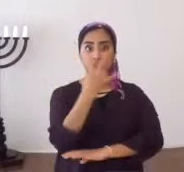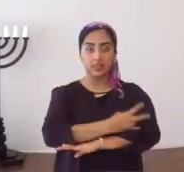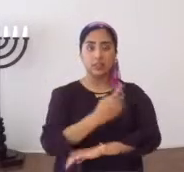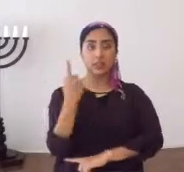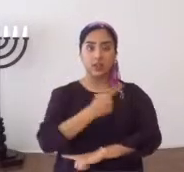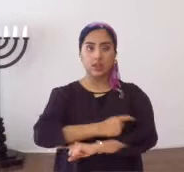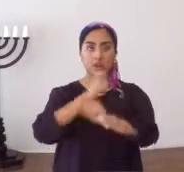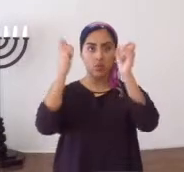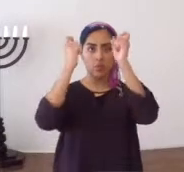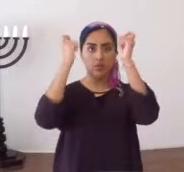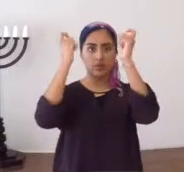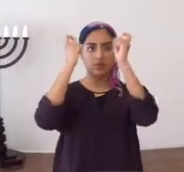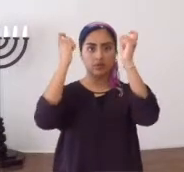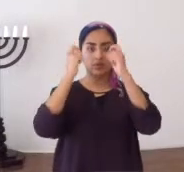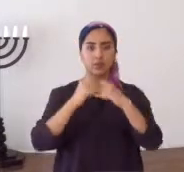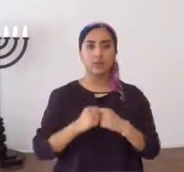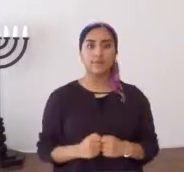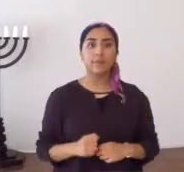día, el día de adoración.